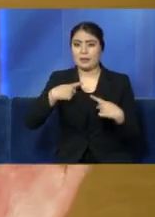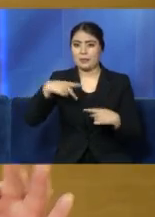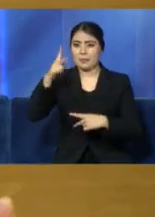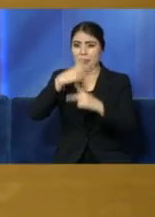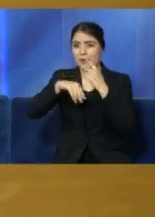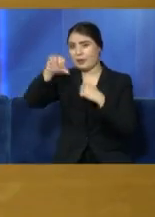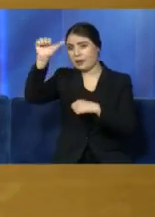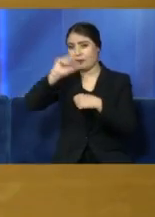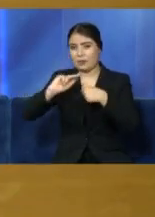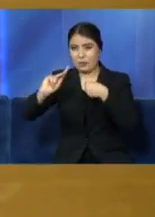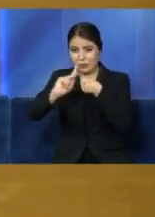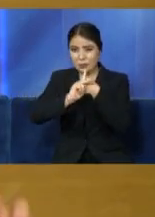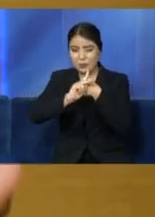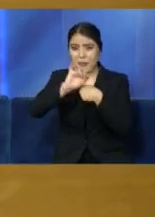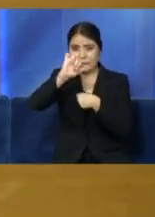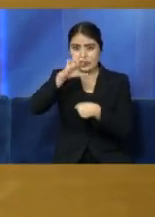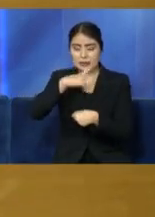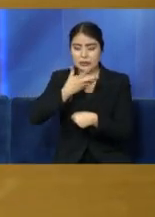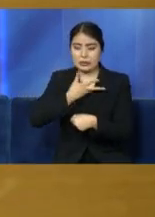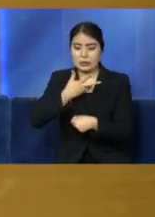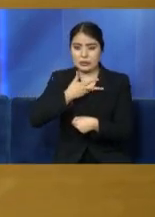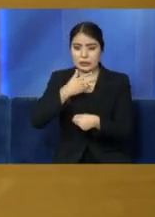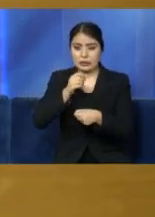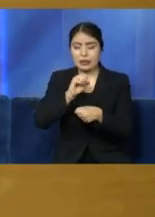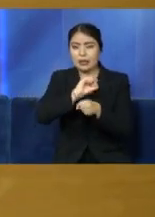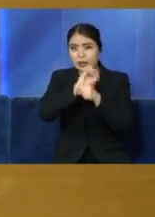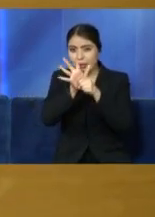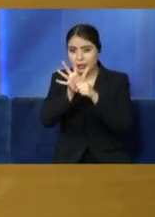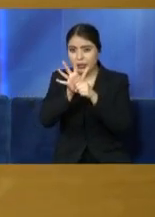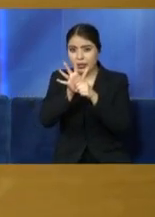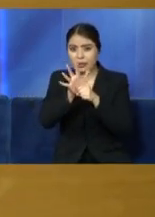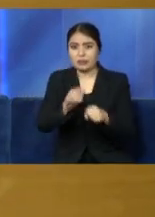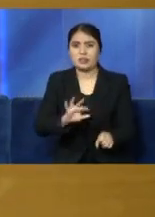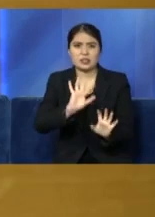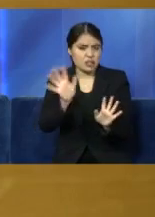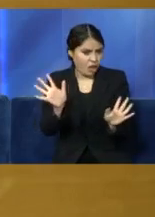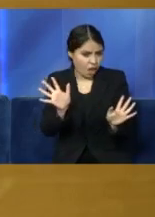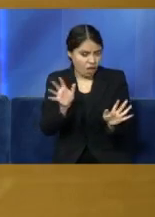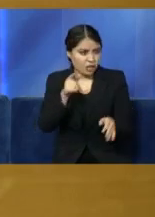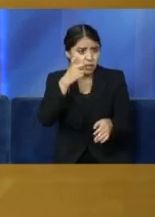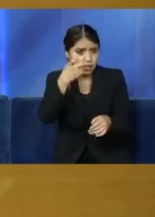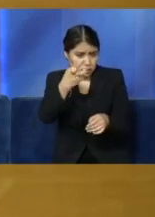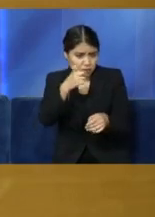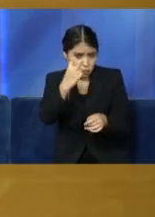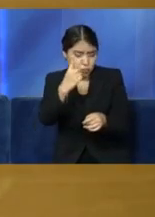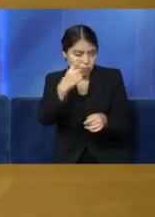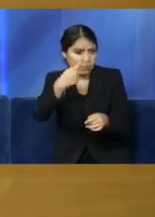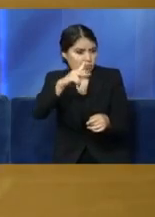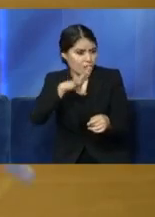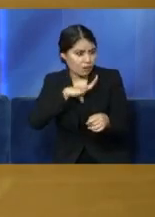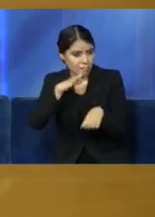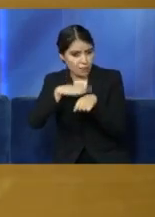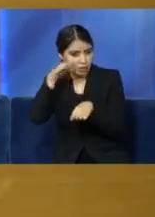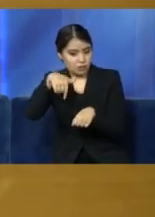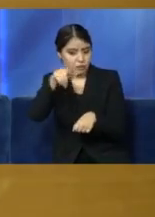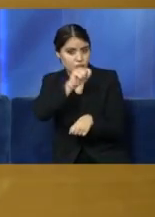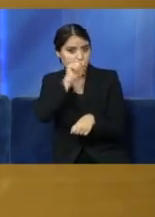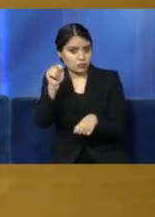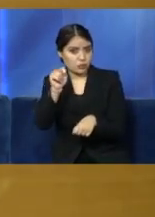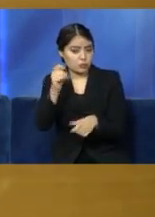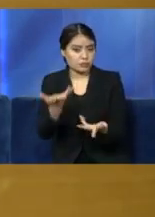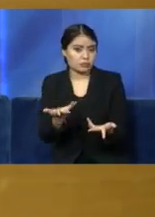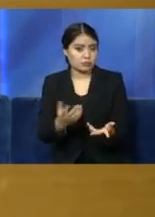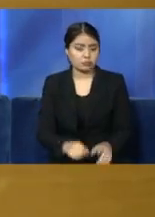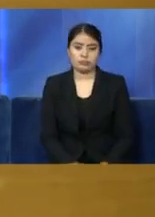que dio positivo a la prueba, fue dada de alta? ¿Hay otros casos en Torreón y en el Estado en general?